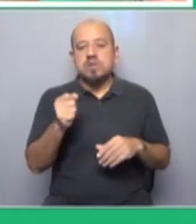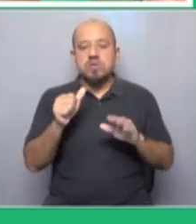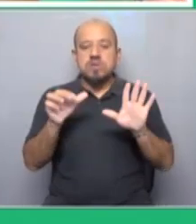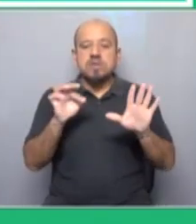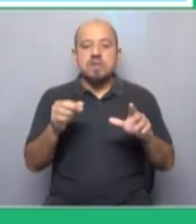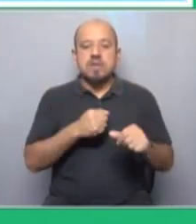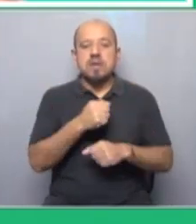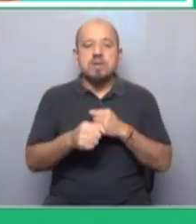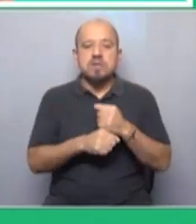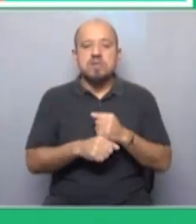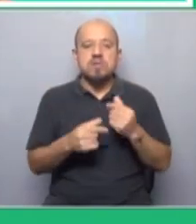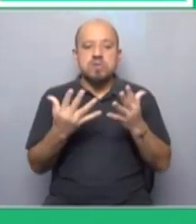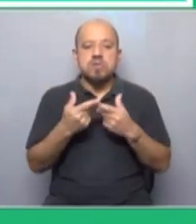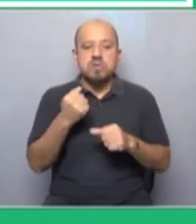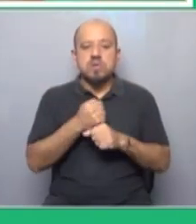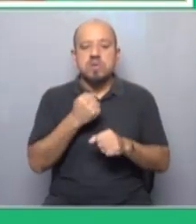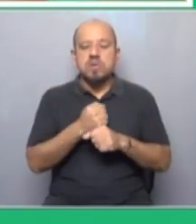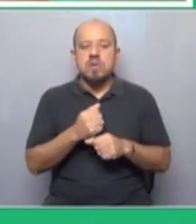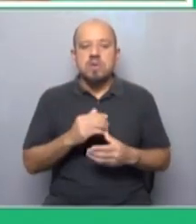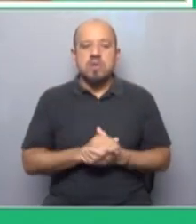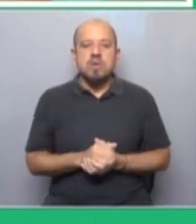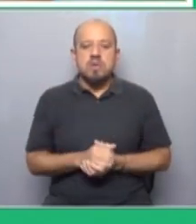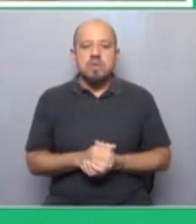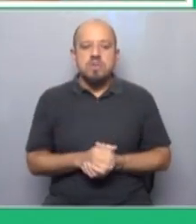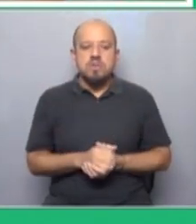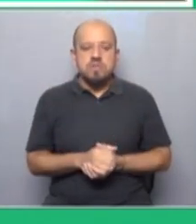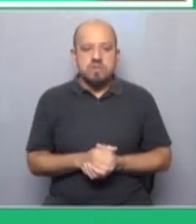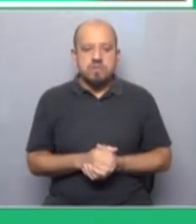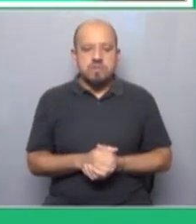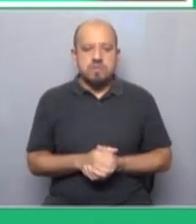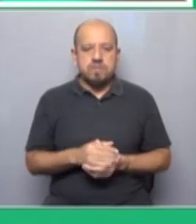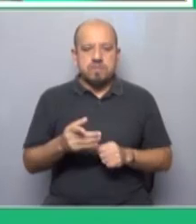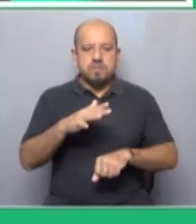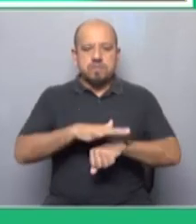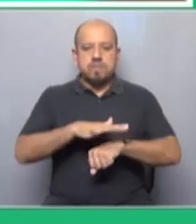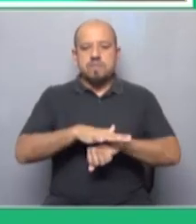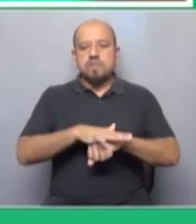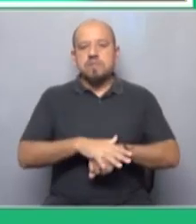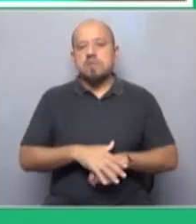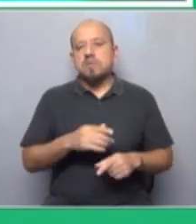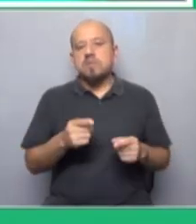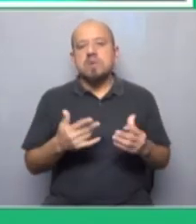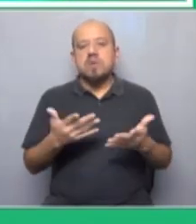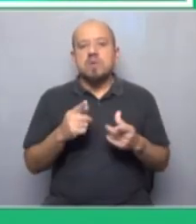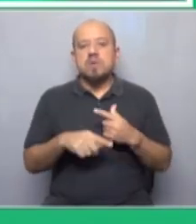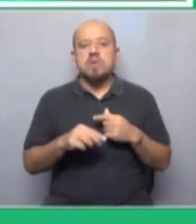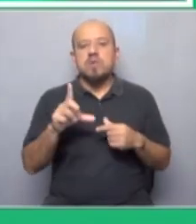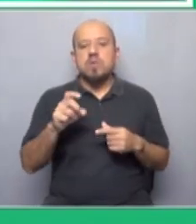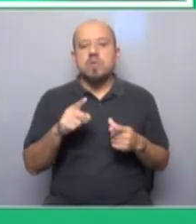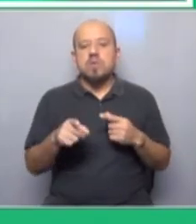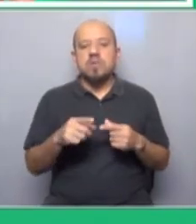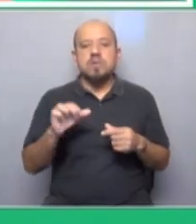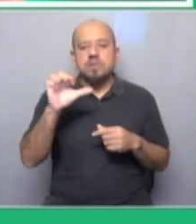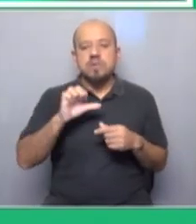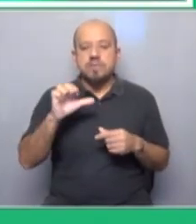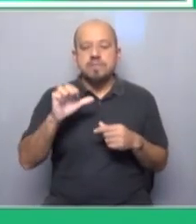creó esta idea de organizar a las y los trabajadores bueno es obvio que estamos en una etapa de transición alguien decía el otro día por allí estamos hablando de